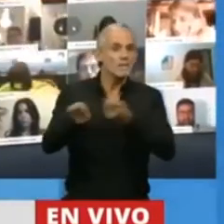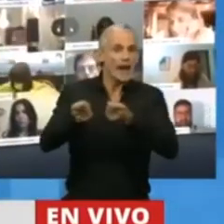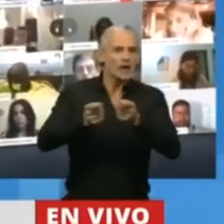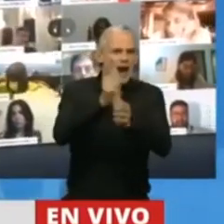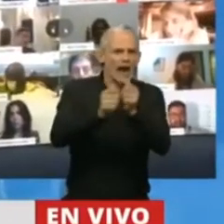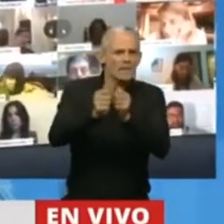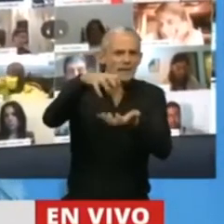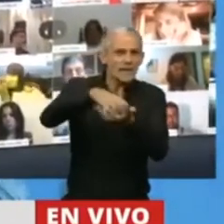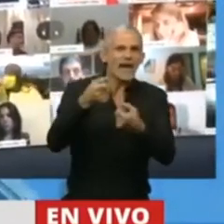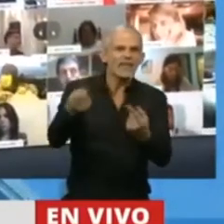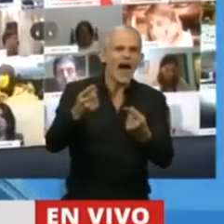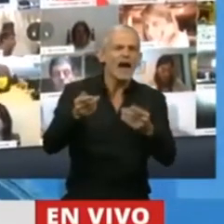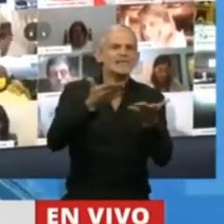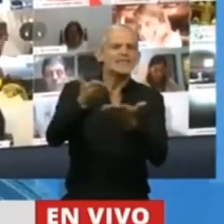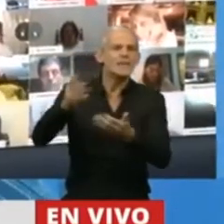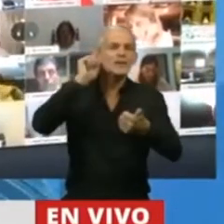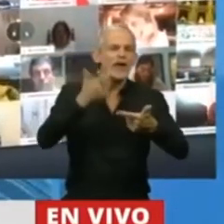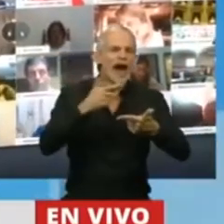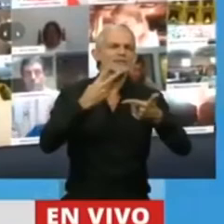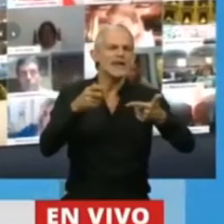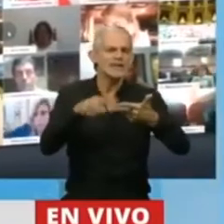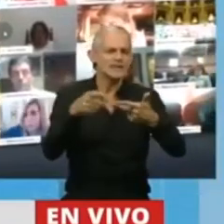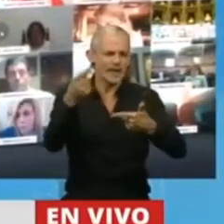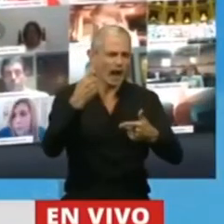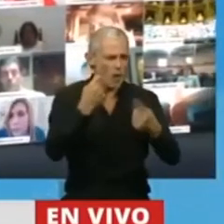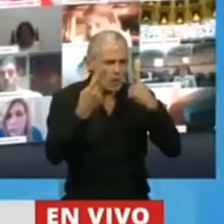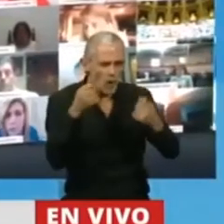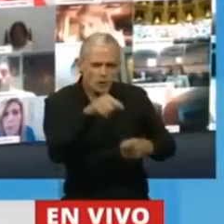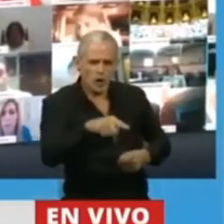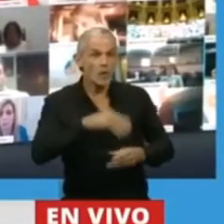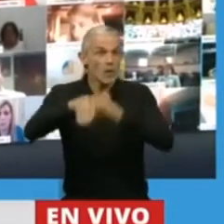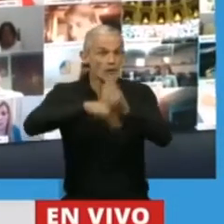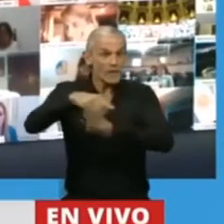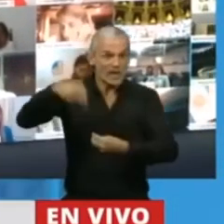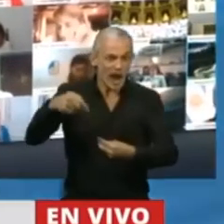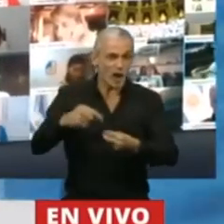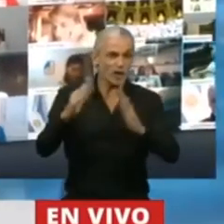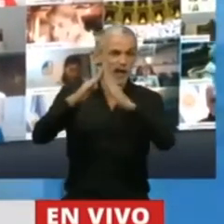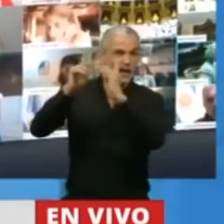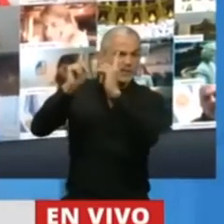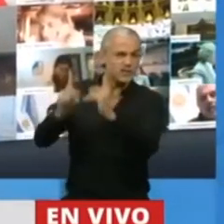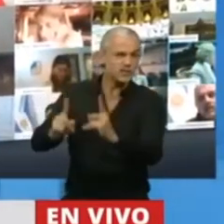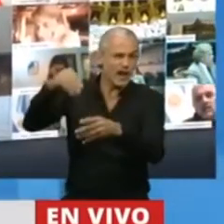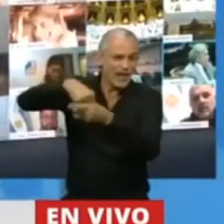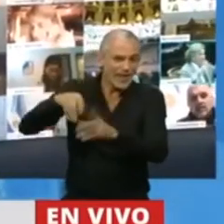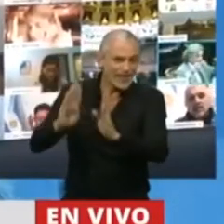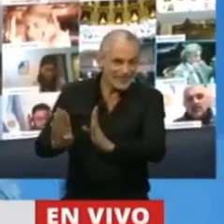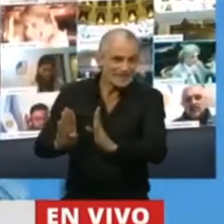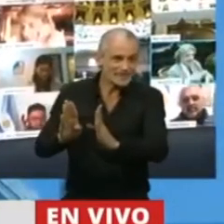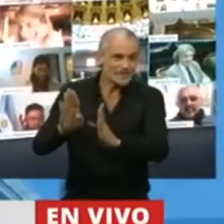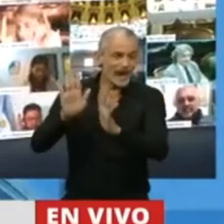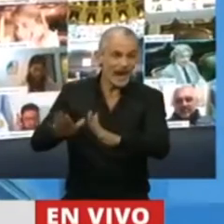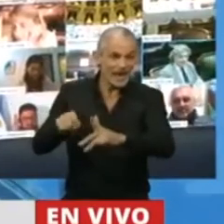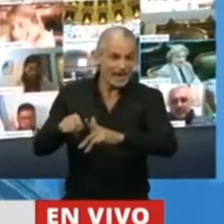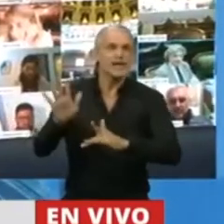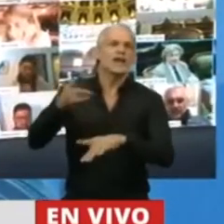empresas que proveen los servicios de gas y de electricidad. porque una familia hoy en aislamiento social que se pretenda que sea